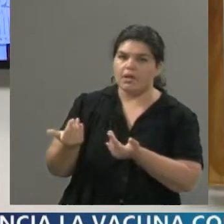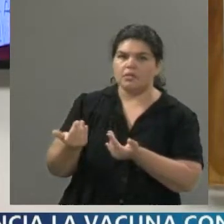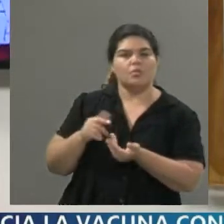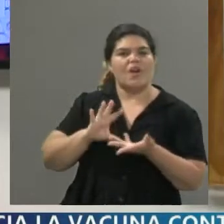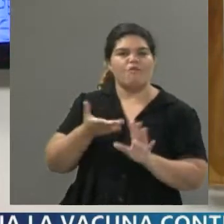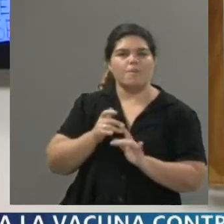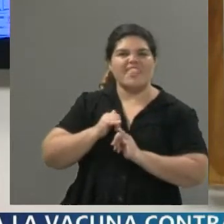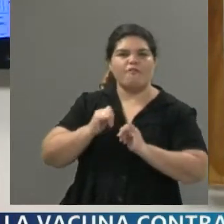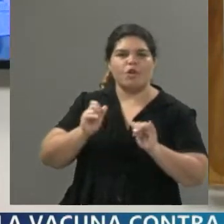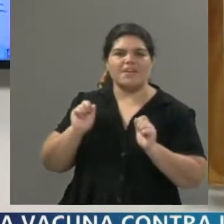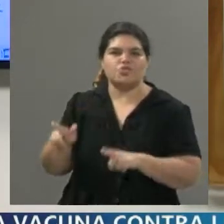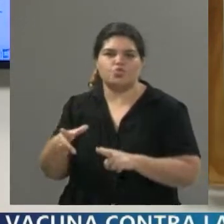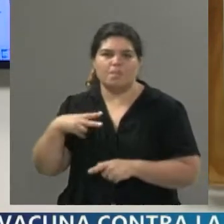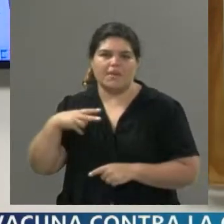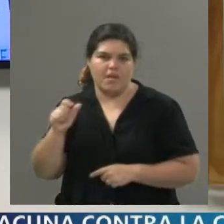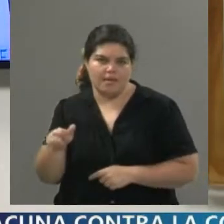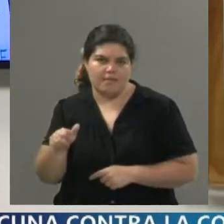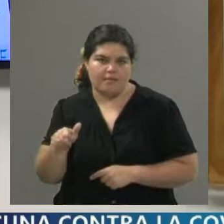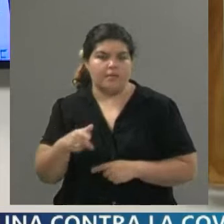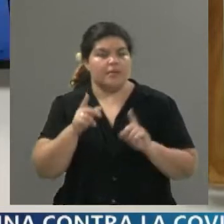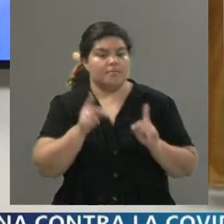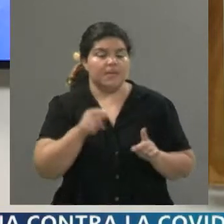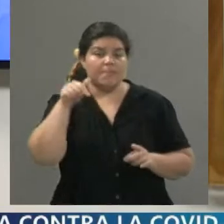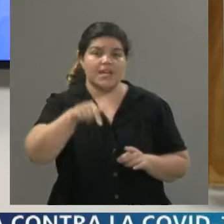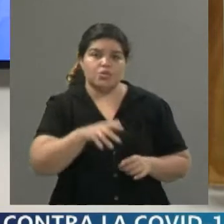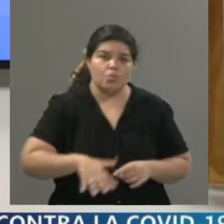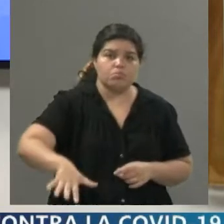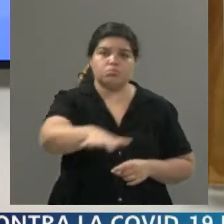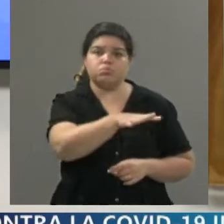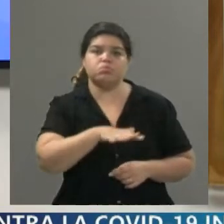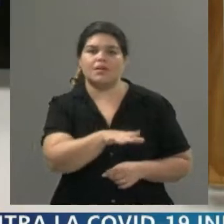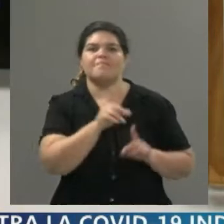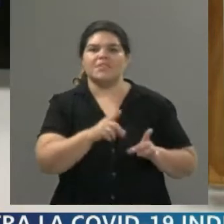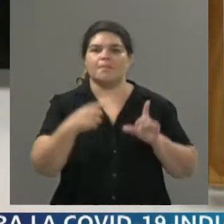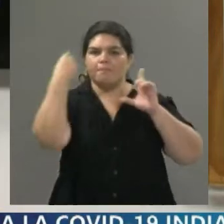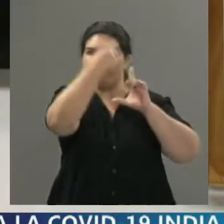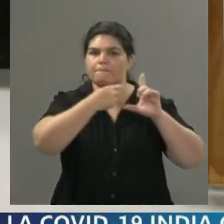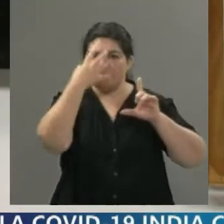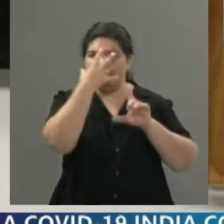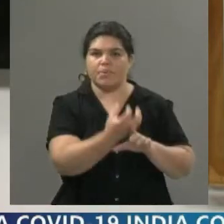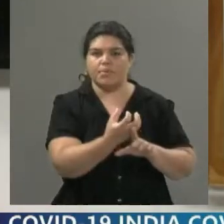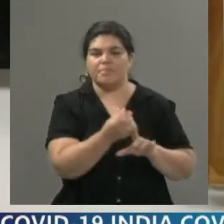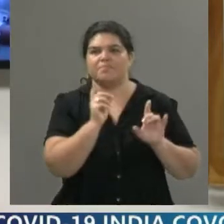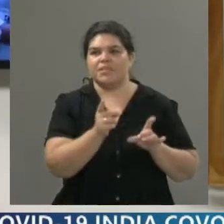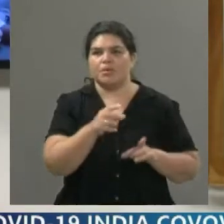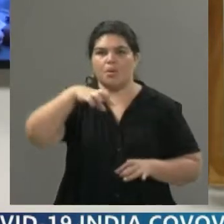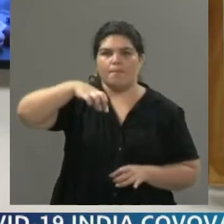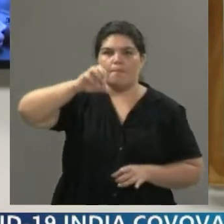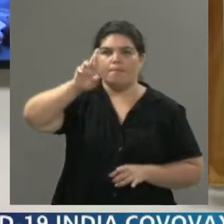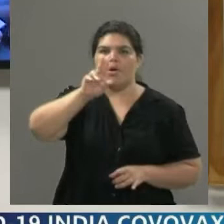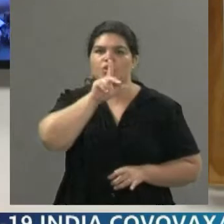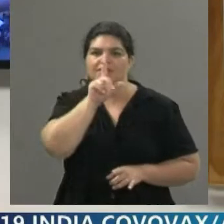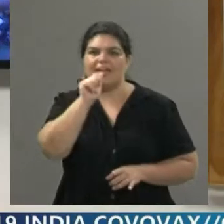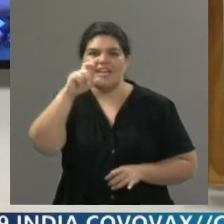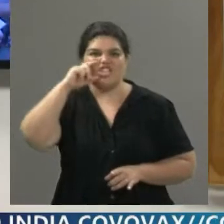consciente común, del consciente colectivo, que es el tema de la portación de rostros. ¿Se acuerdan que decían, bueno, vos tenés portación de rostros, entonces te vamos a detener?